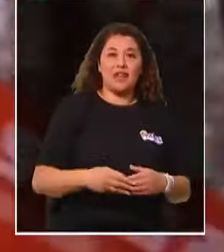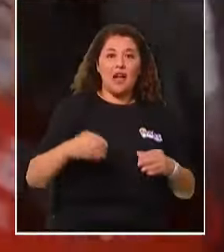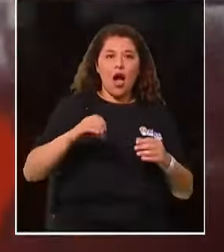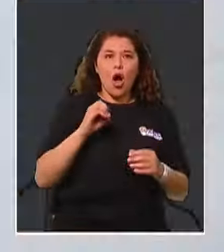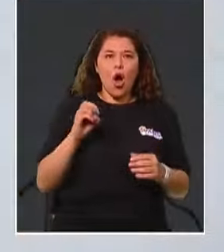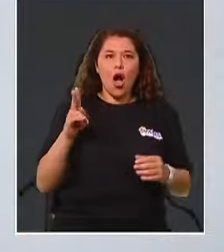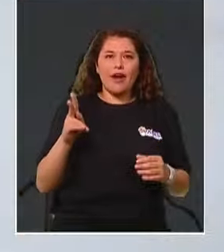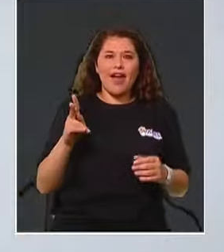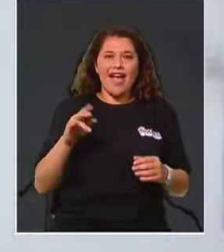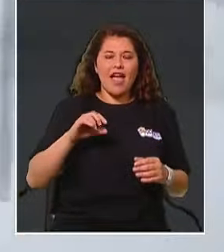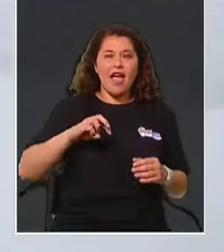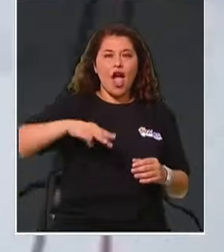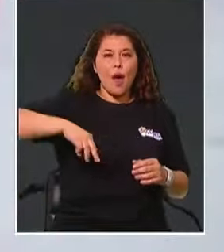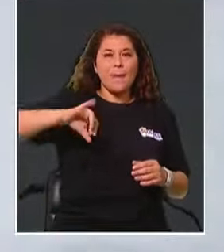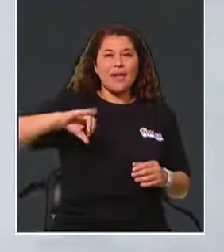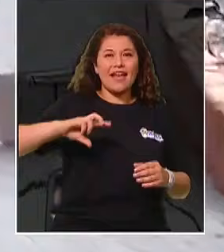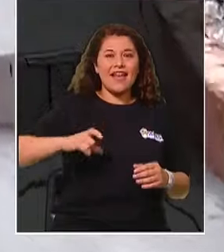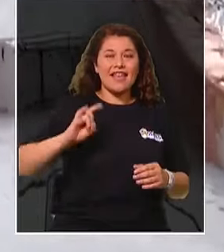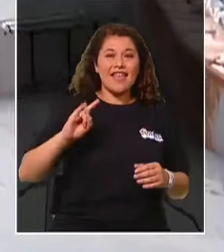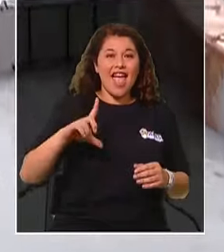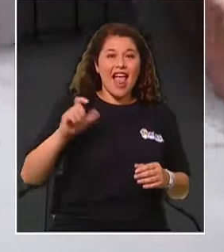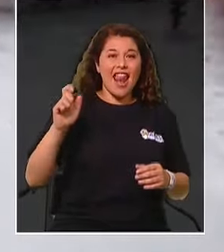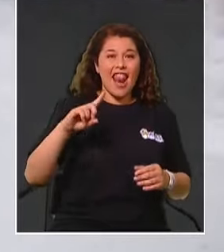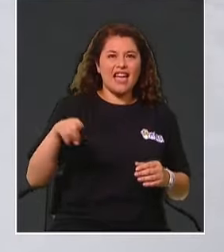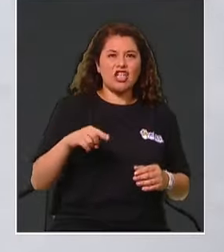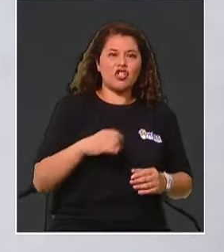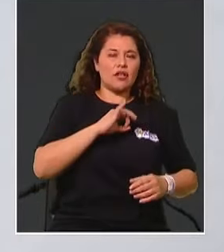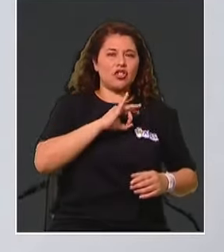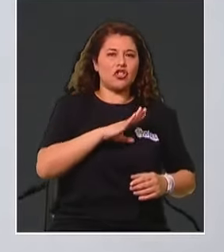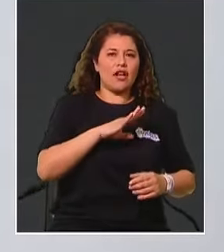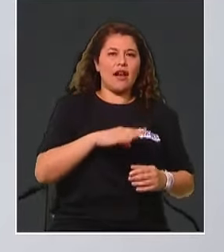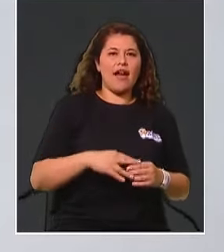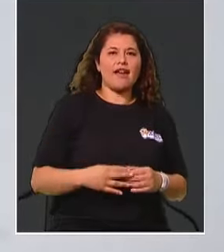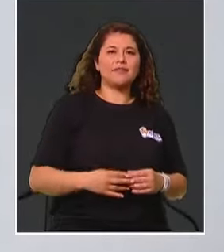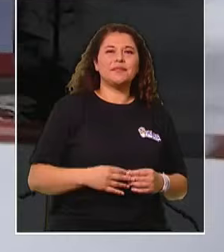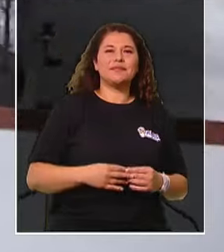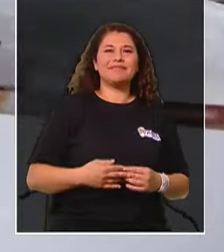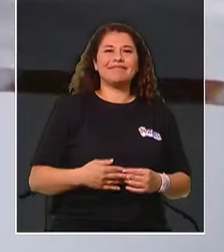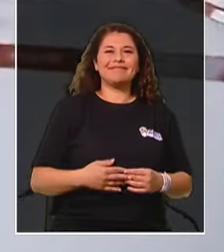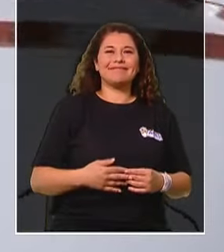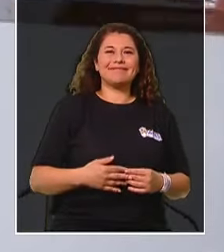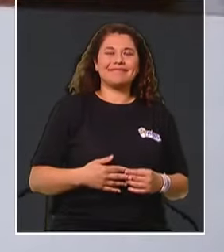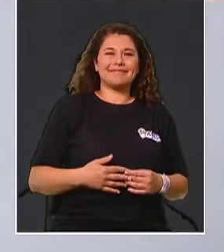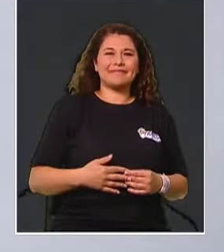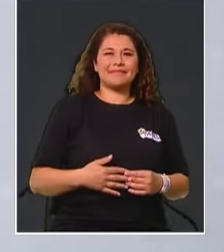Migueled de Chile. Pitch 14, está fuera de de Migueled.